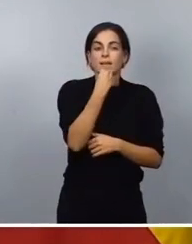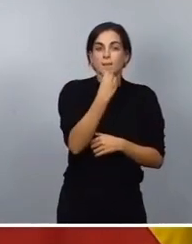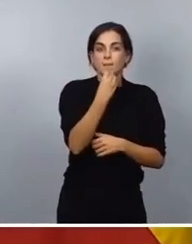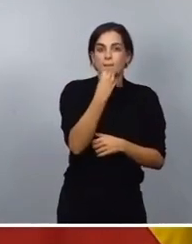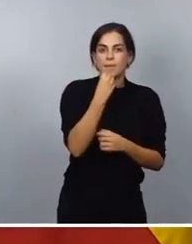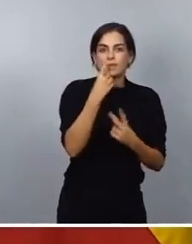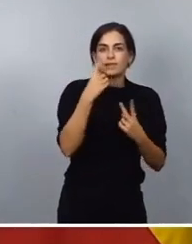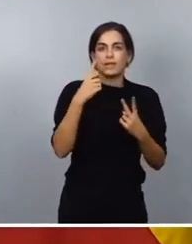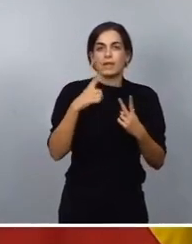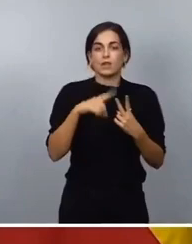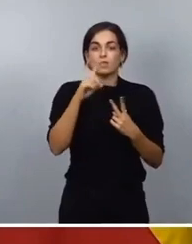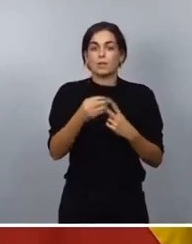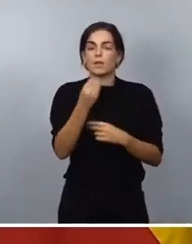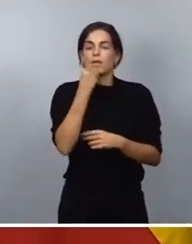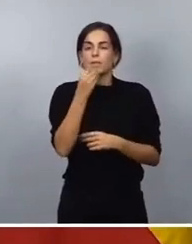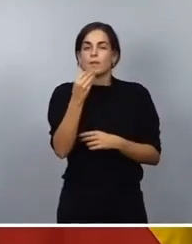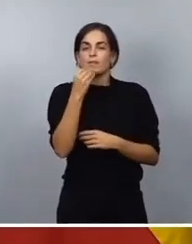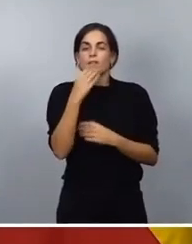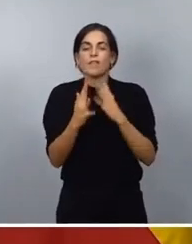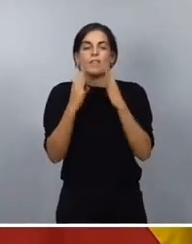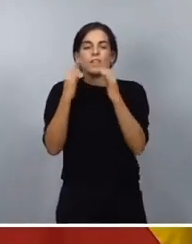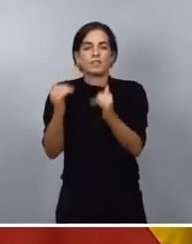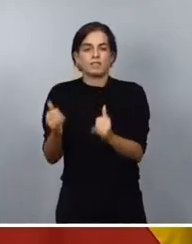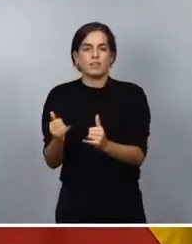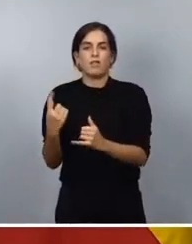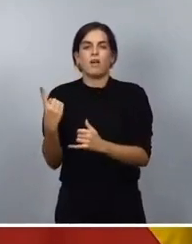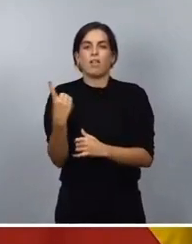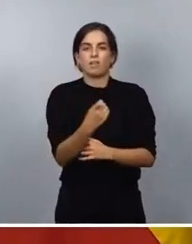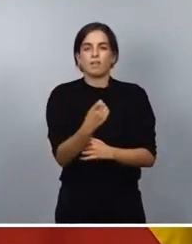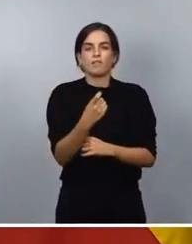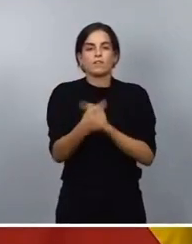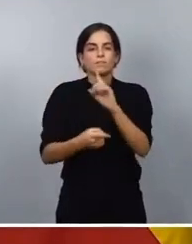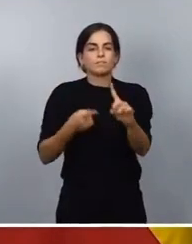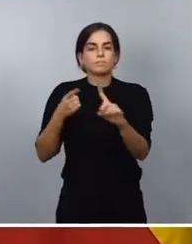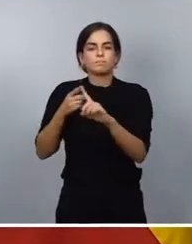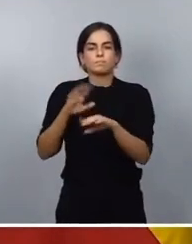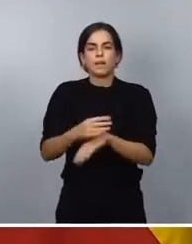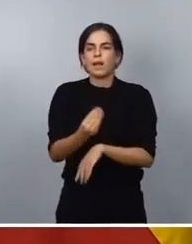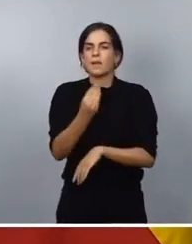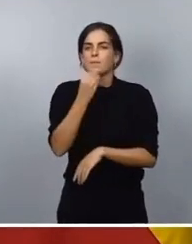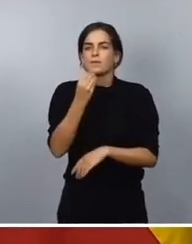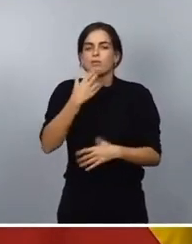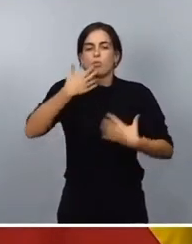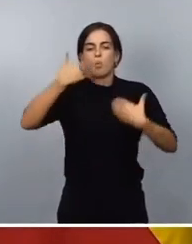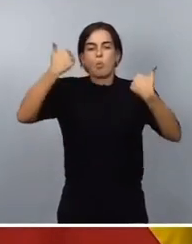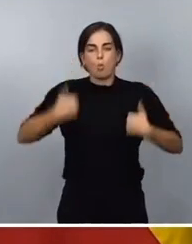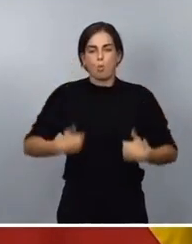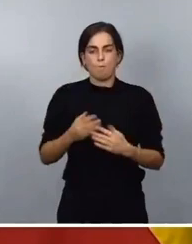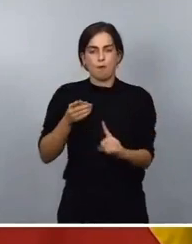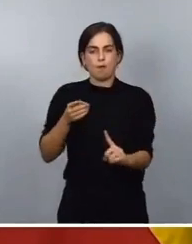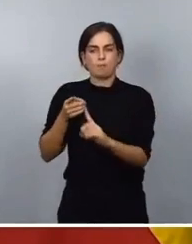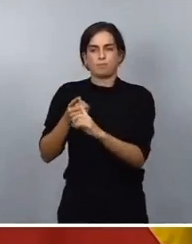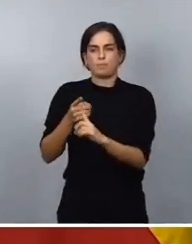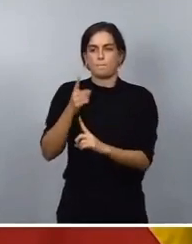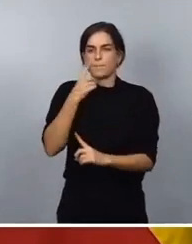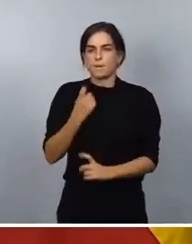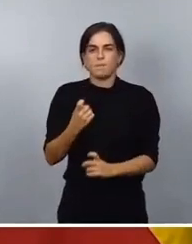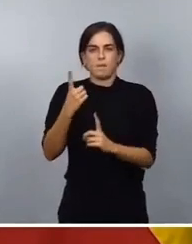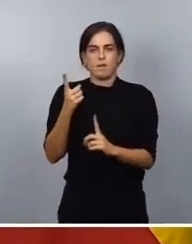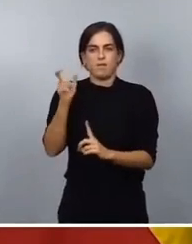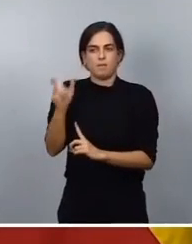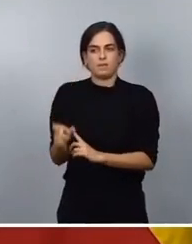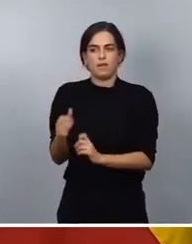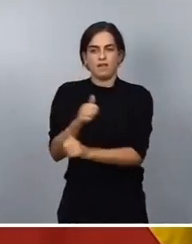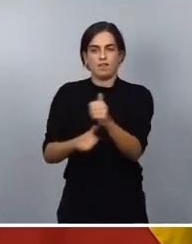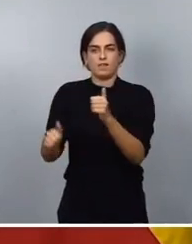debe, lógicamente, dirigirse a la alimentación humana de forma primaria. Y aquí juegan dos elementos sobre los que